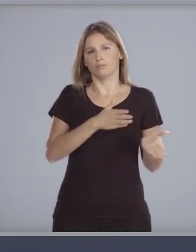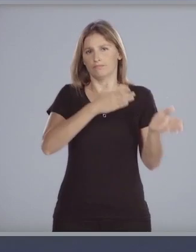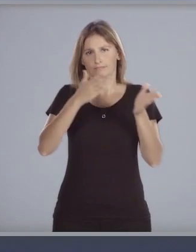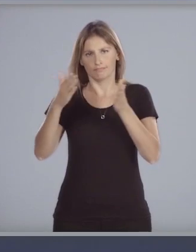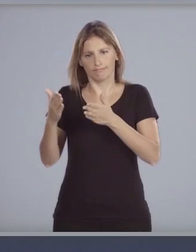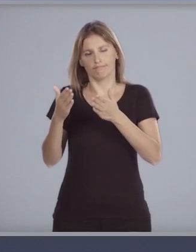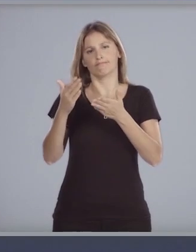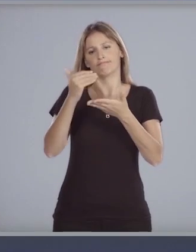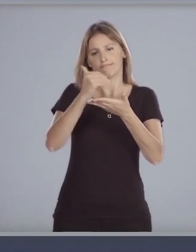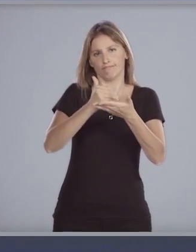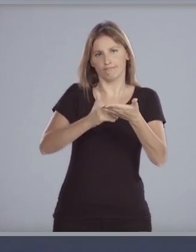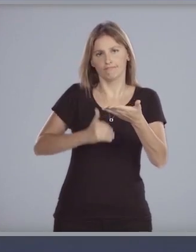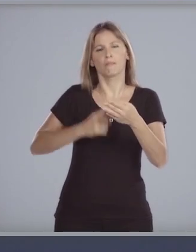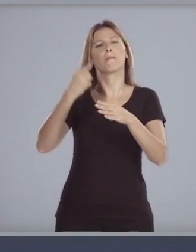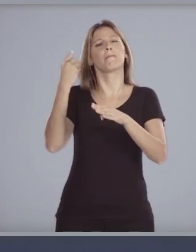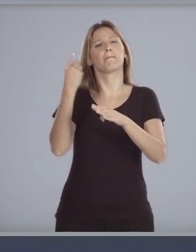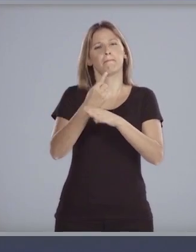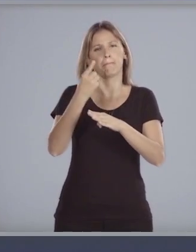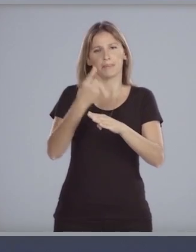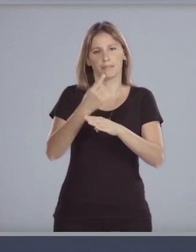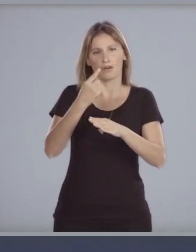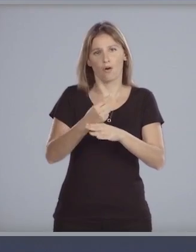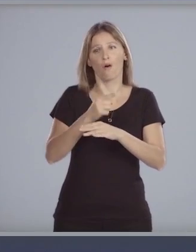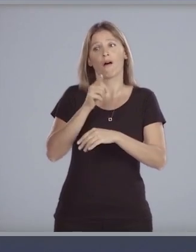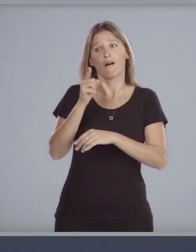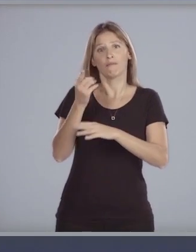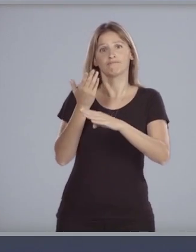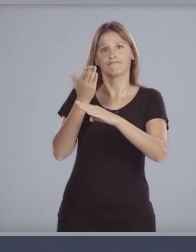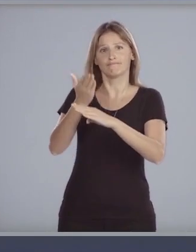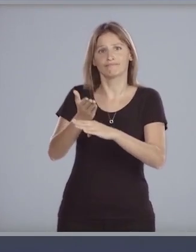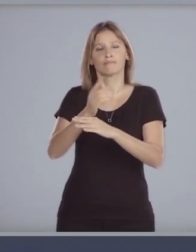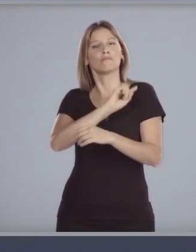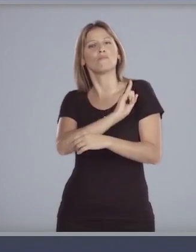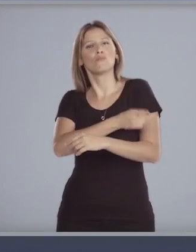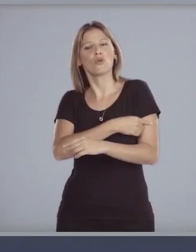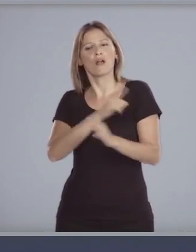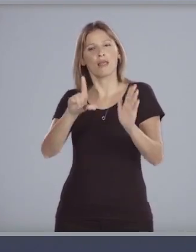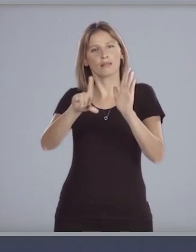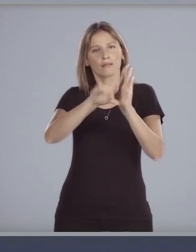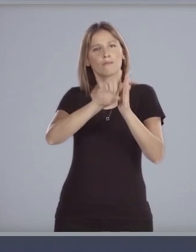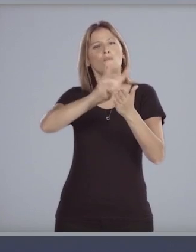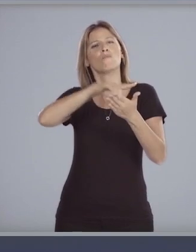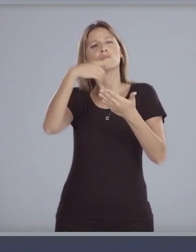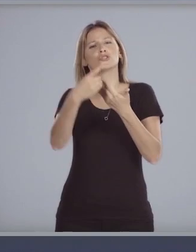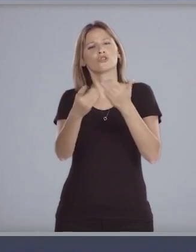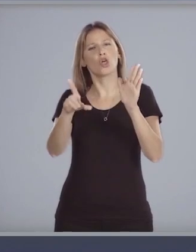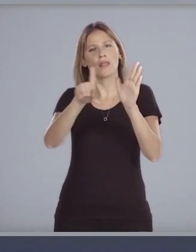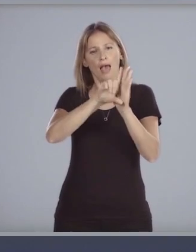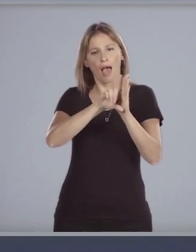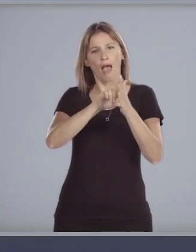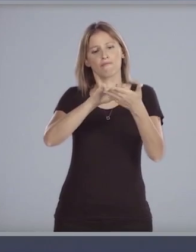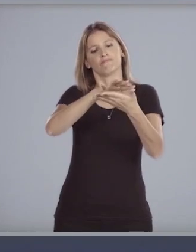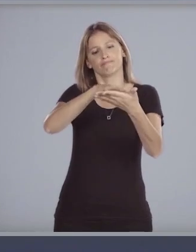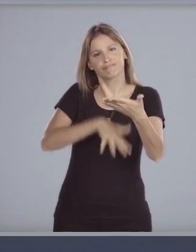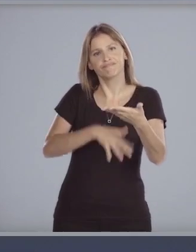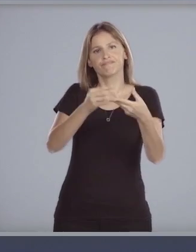orden en primer lugar se remitirá al poder legislativo un proyecto de ley